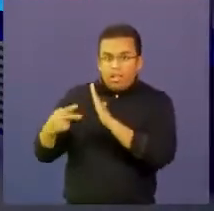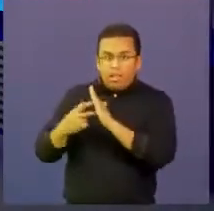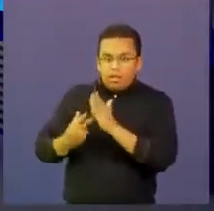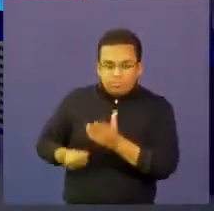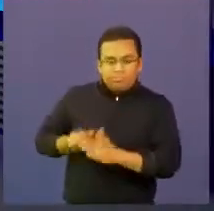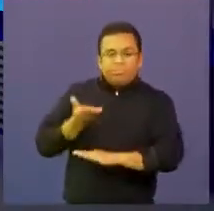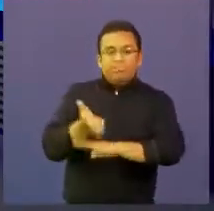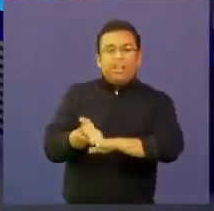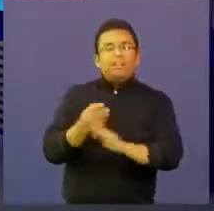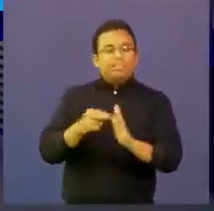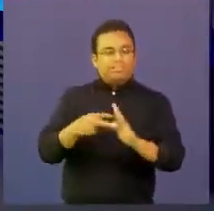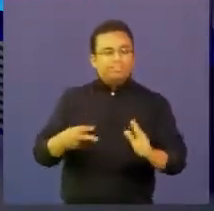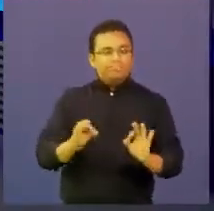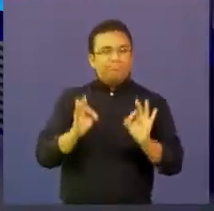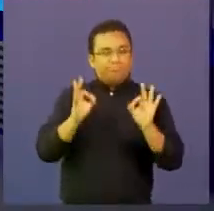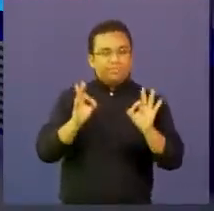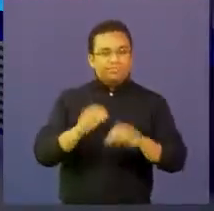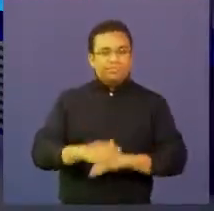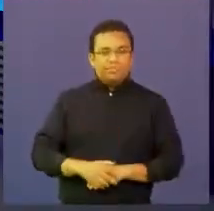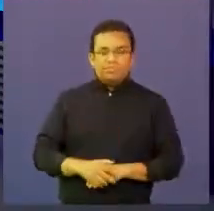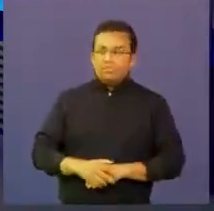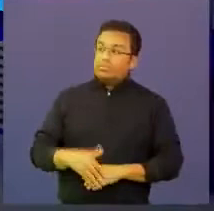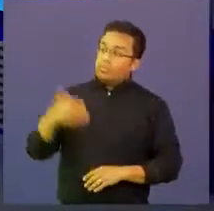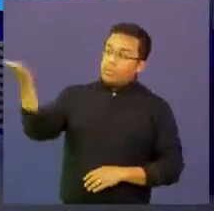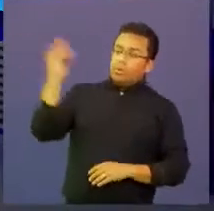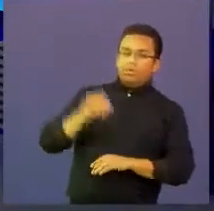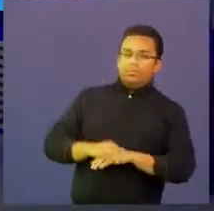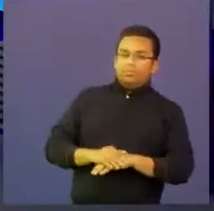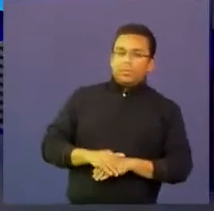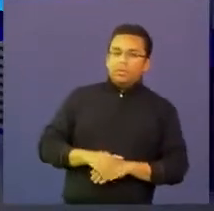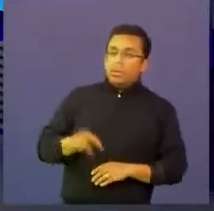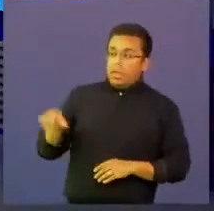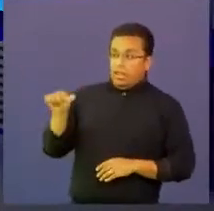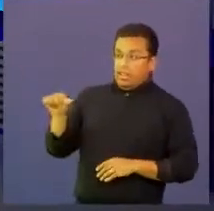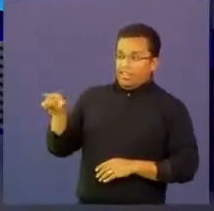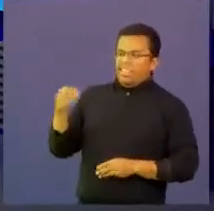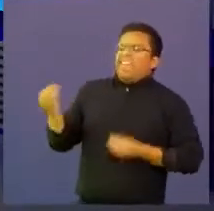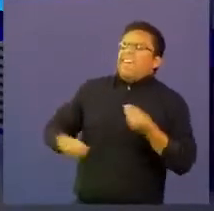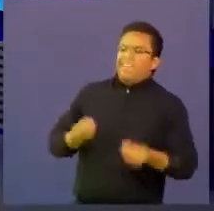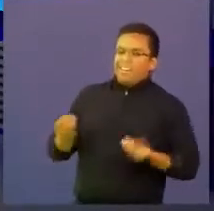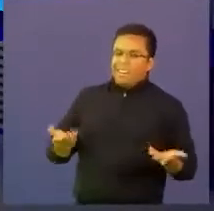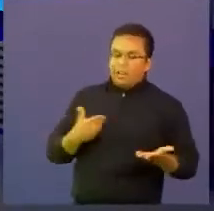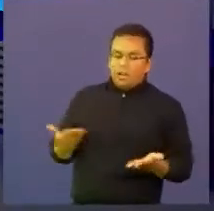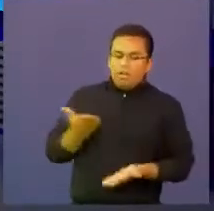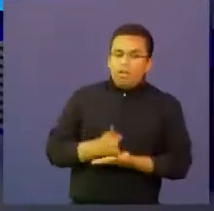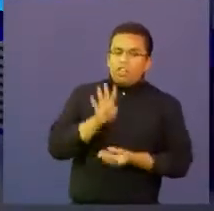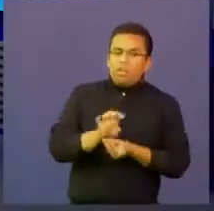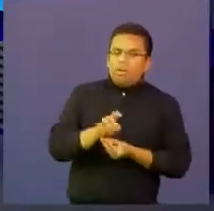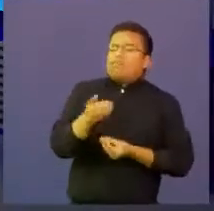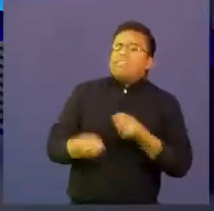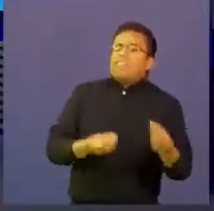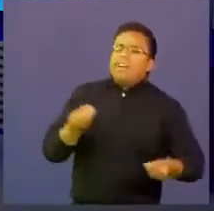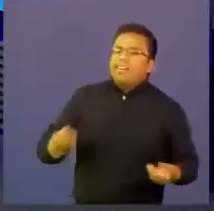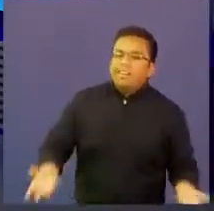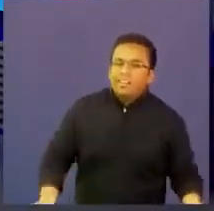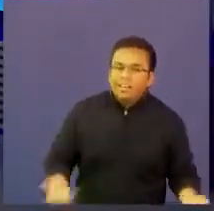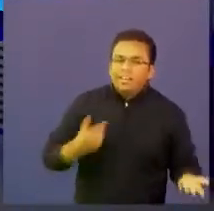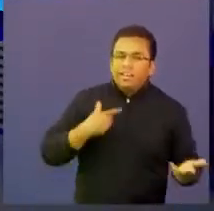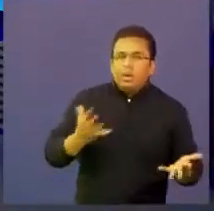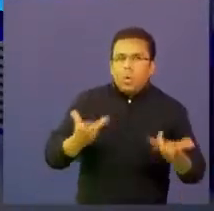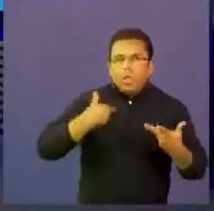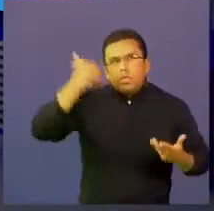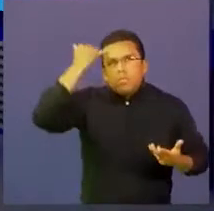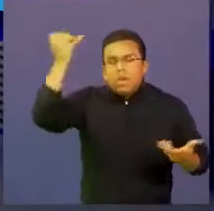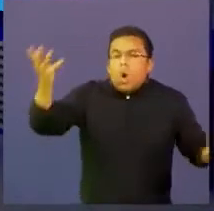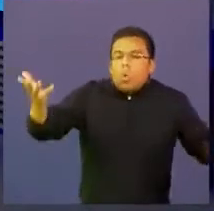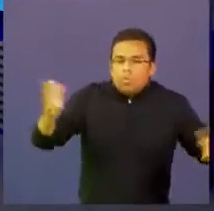parece súper. Y bueno, Cristi, tú con tus estudiantes de noveno, ¿qué nos provocas para empezar a imaginarnos cómo